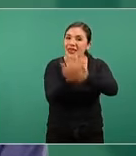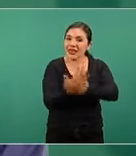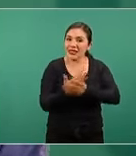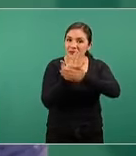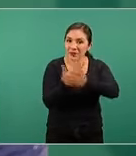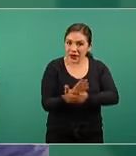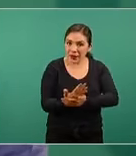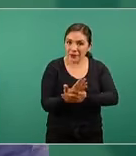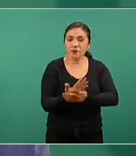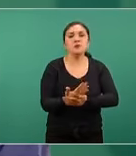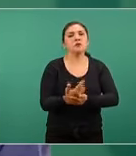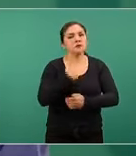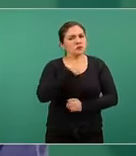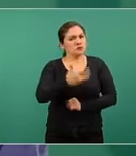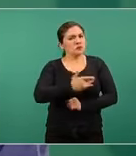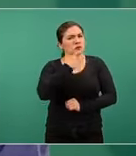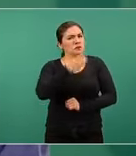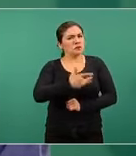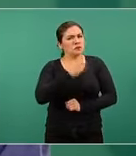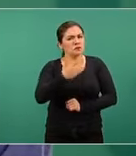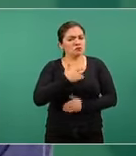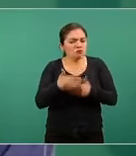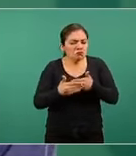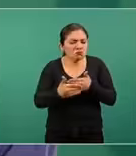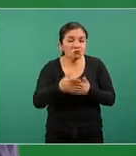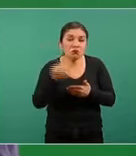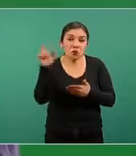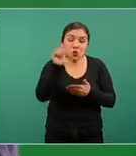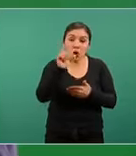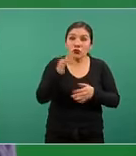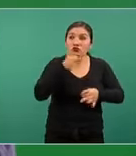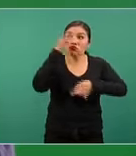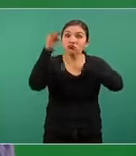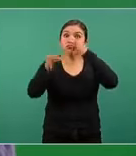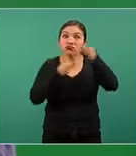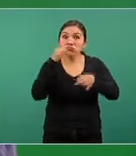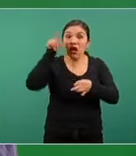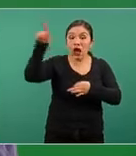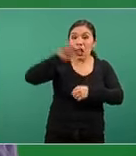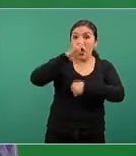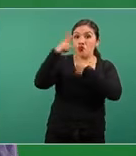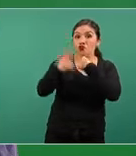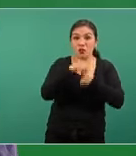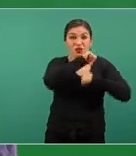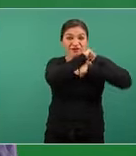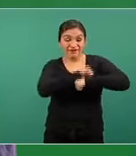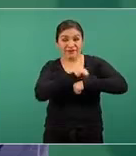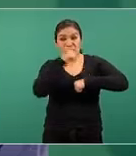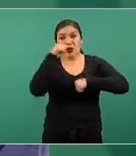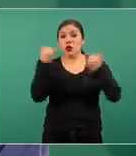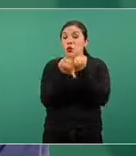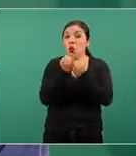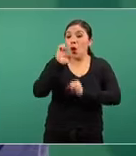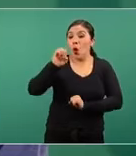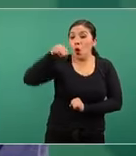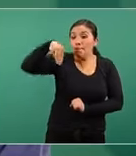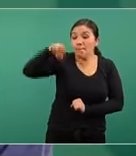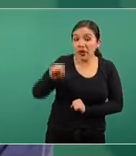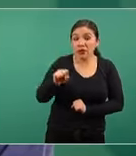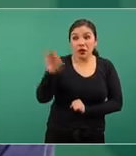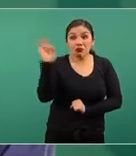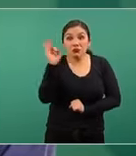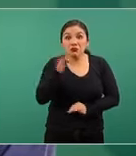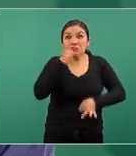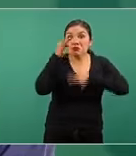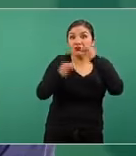y la predicción que hicimos fue una vez que se pronuncie la Agencia Europea de Medicamentos y la OMS si se